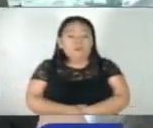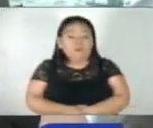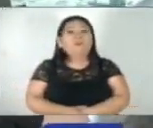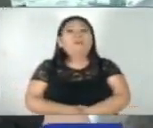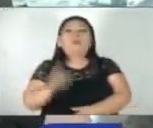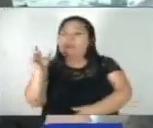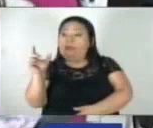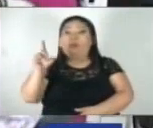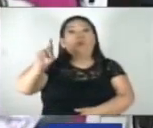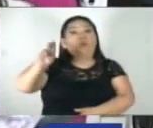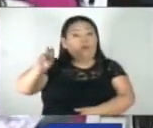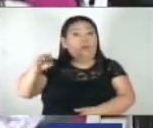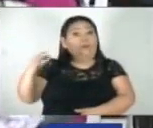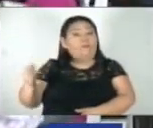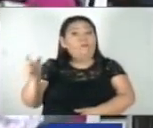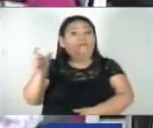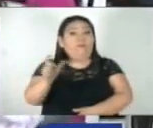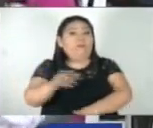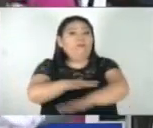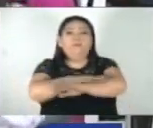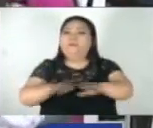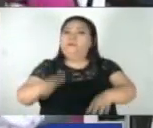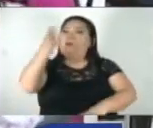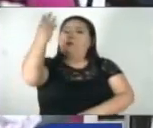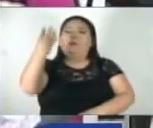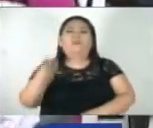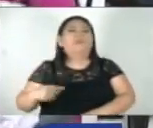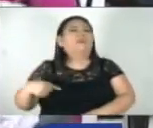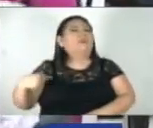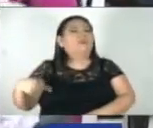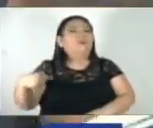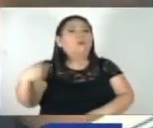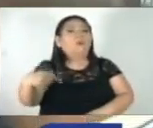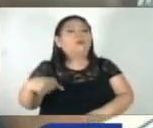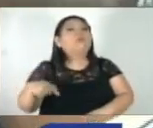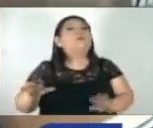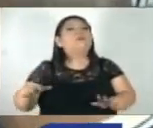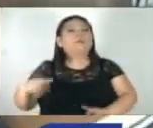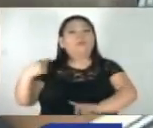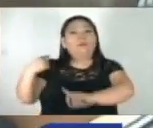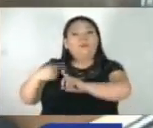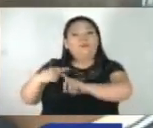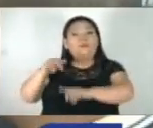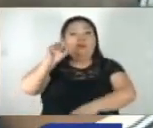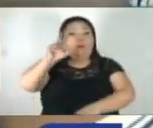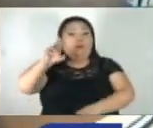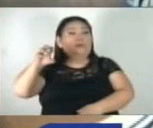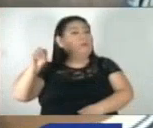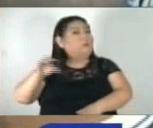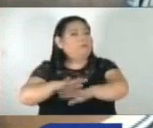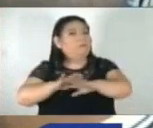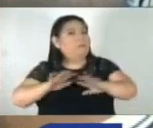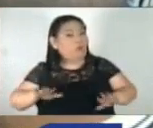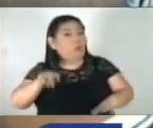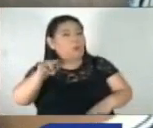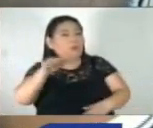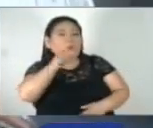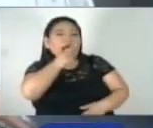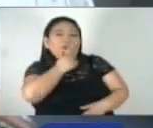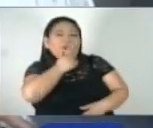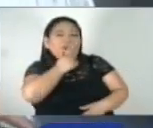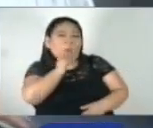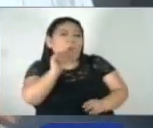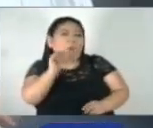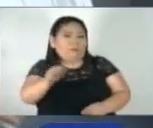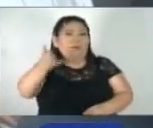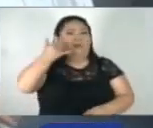además del dueño, correcto. El último día para realizar la declaración del impuesto sobre la renta es el 30 de abril y si tiene alguna duda